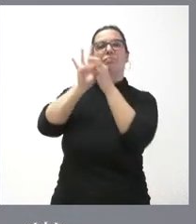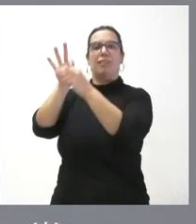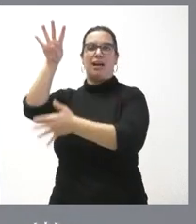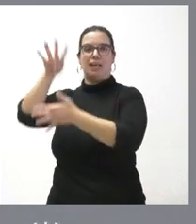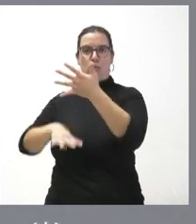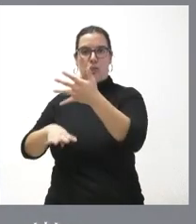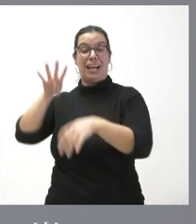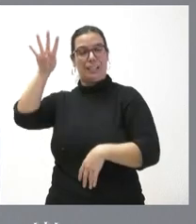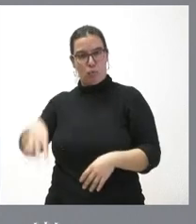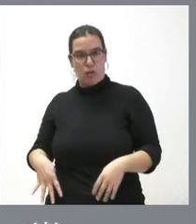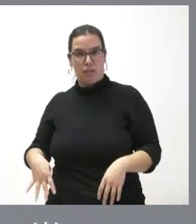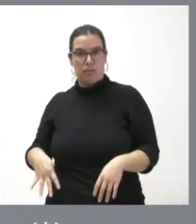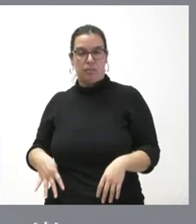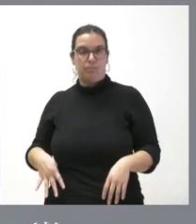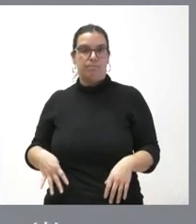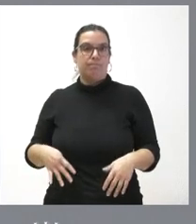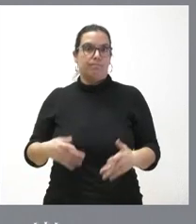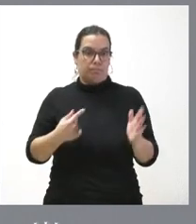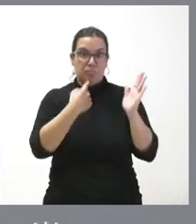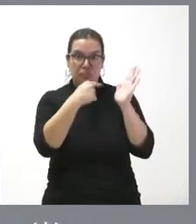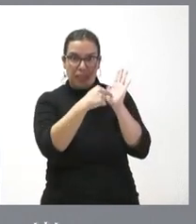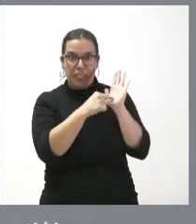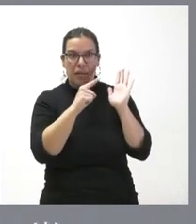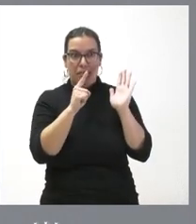desde el punto de vista de la financiación autónomica lógicamente esto